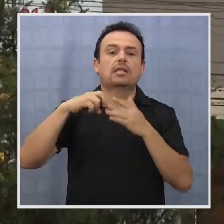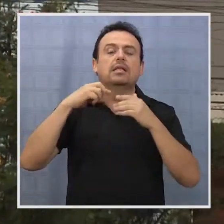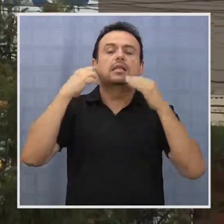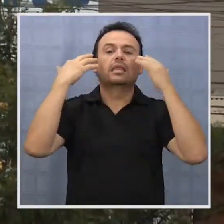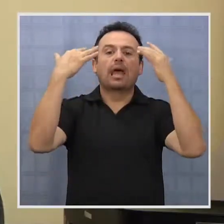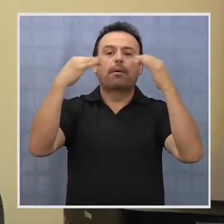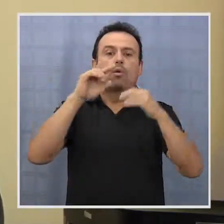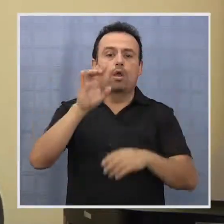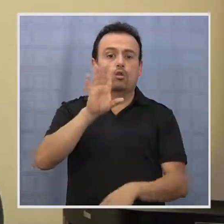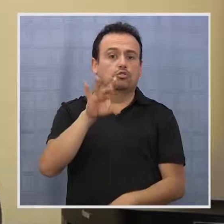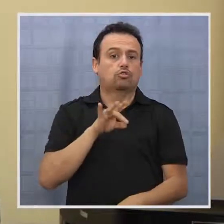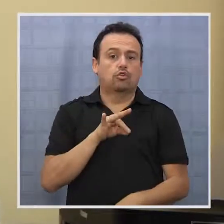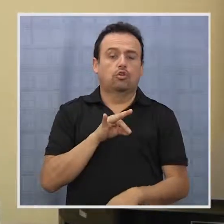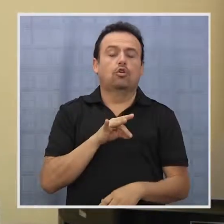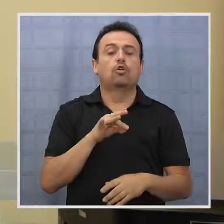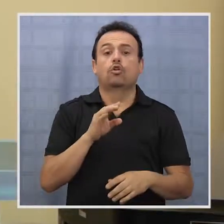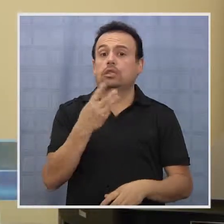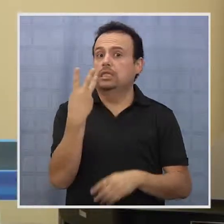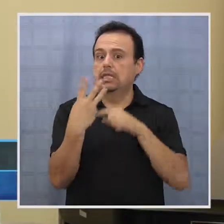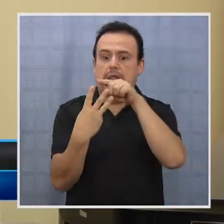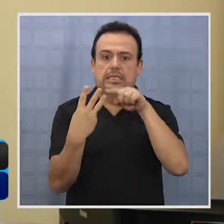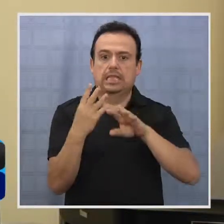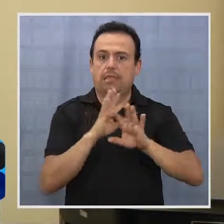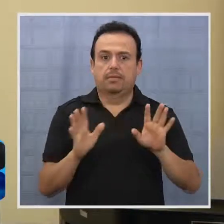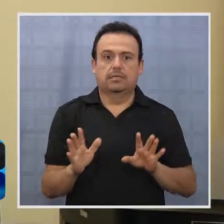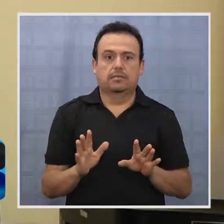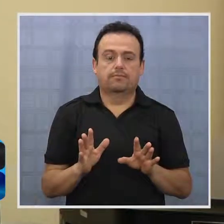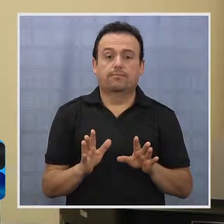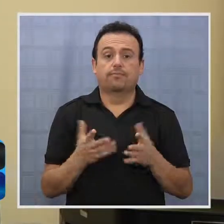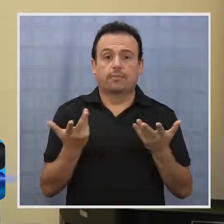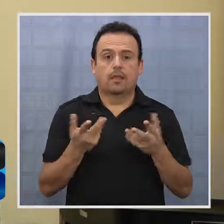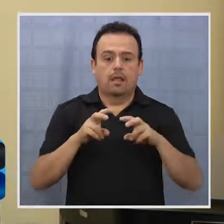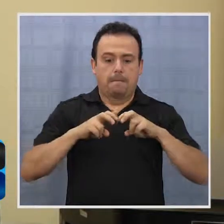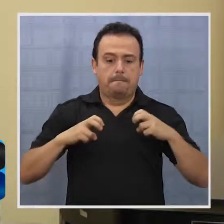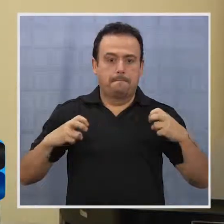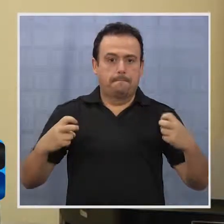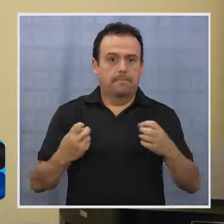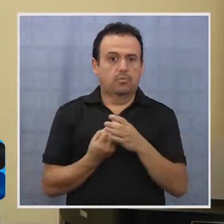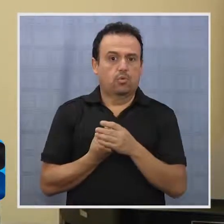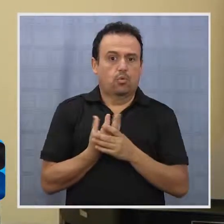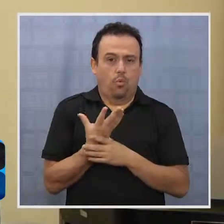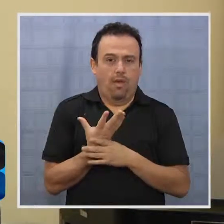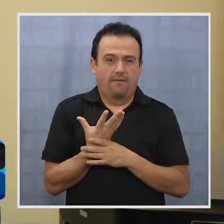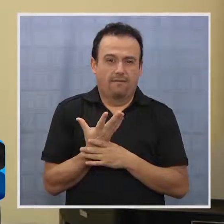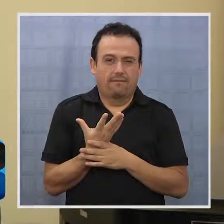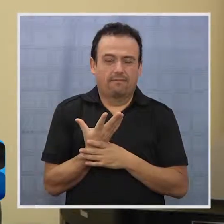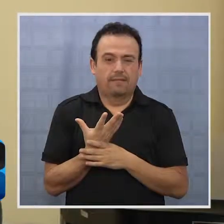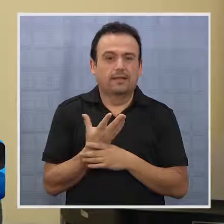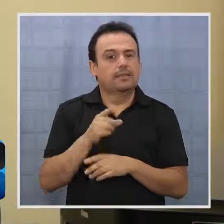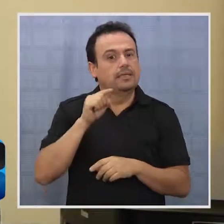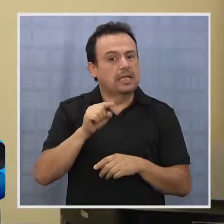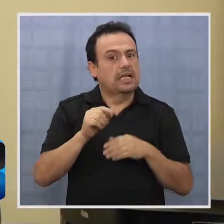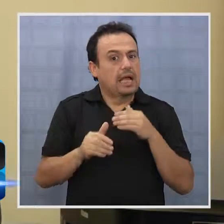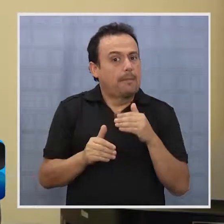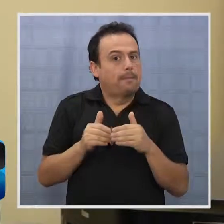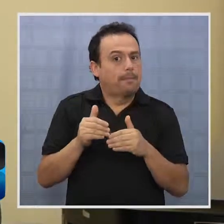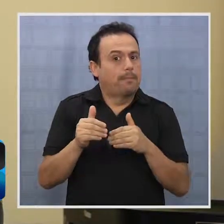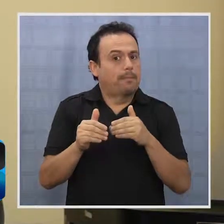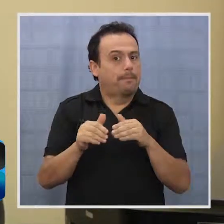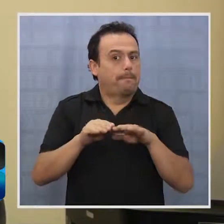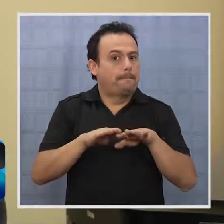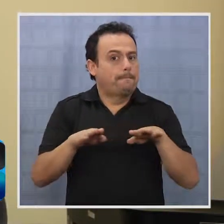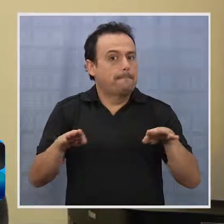Solo tenemos una mesa más en Iquique, una mesa nueva. De tal manera que en ese proceso de